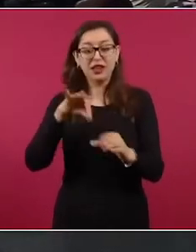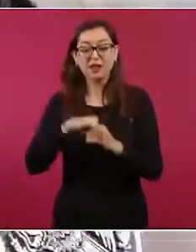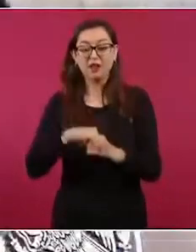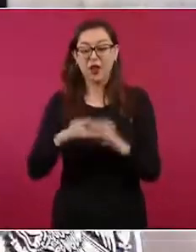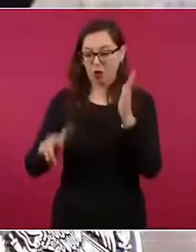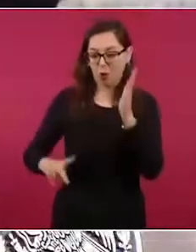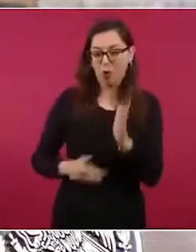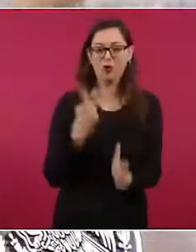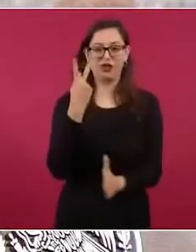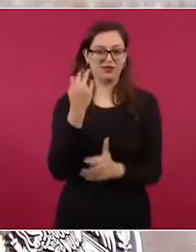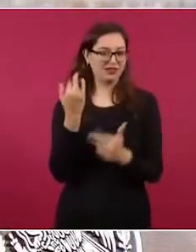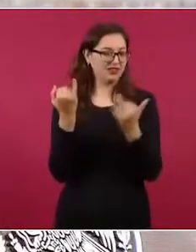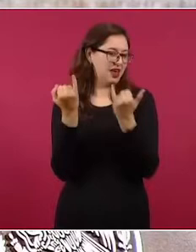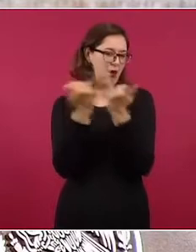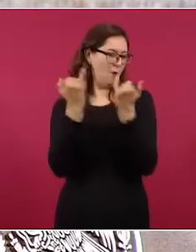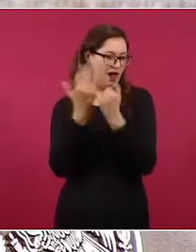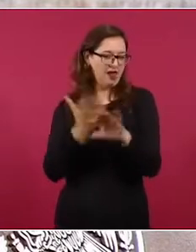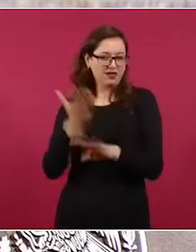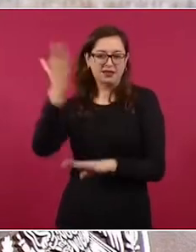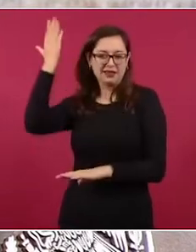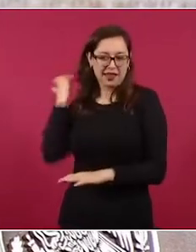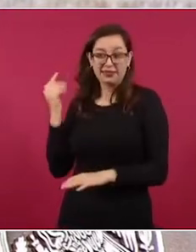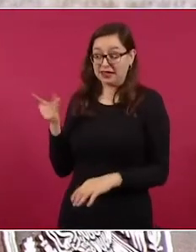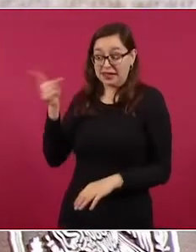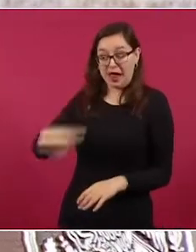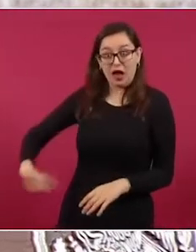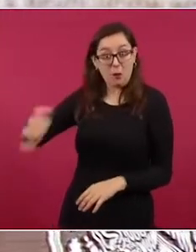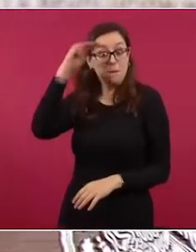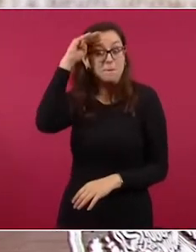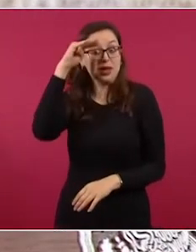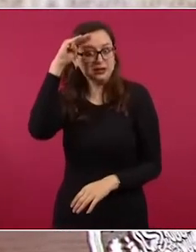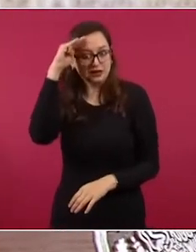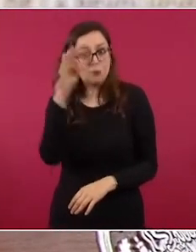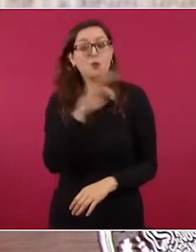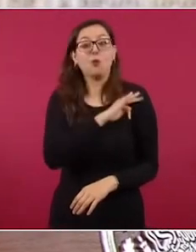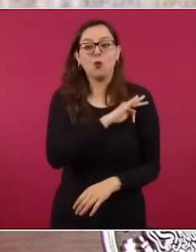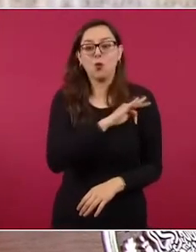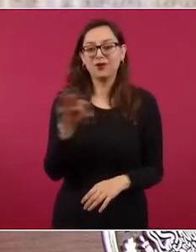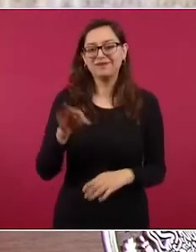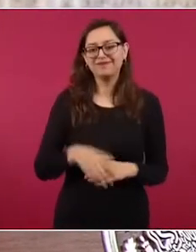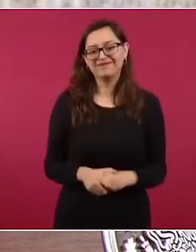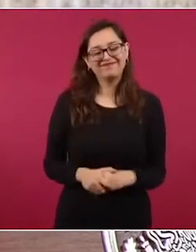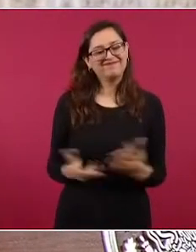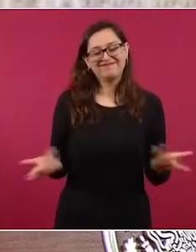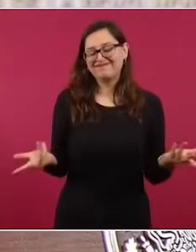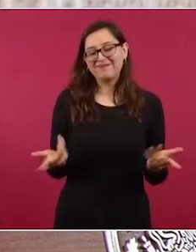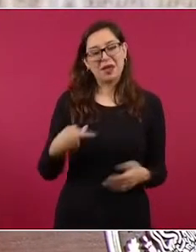completamente